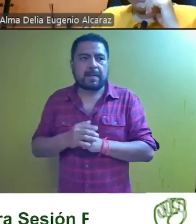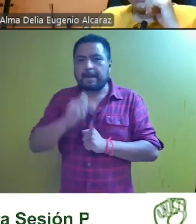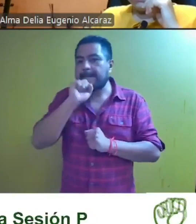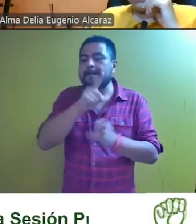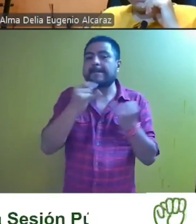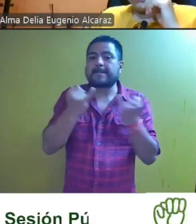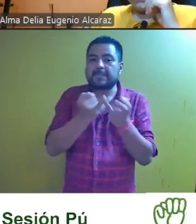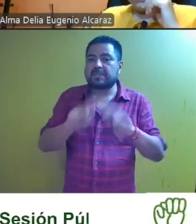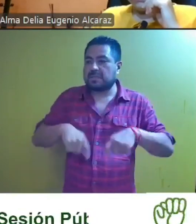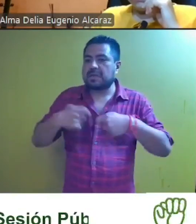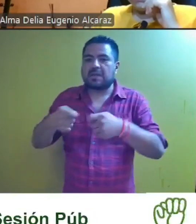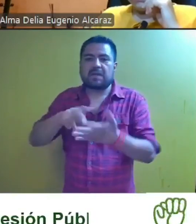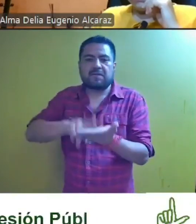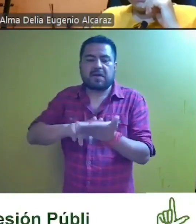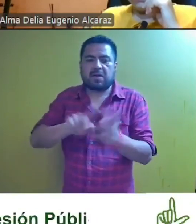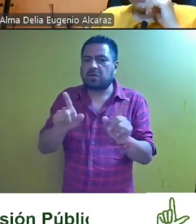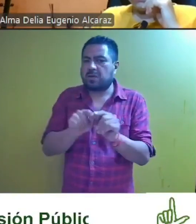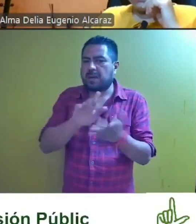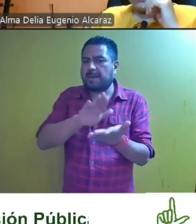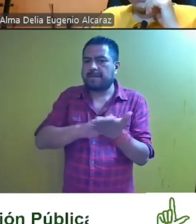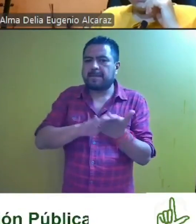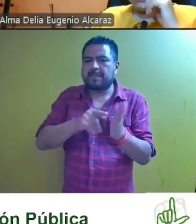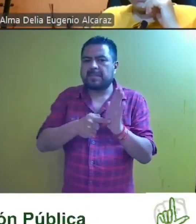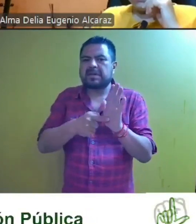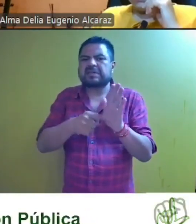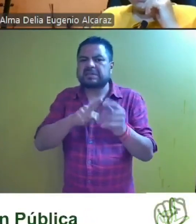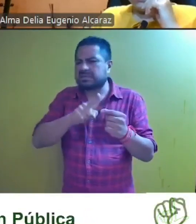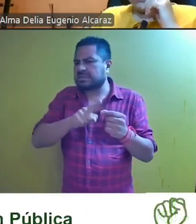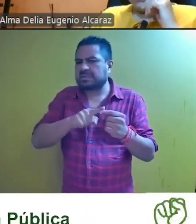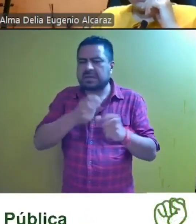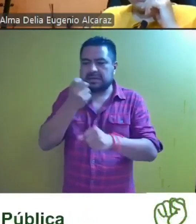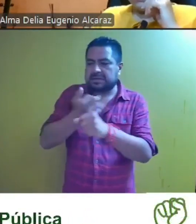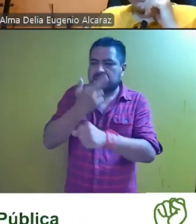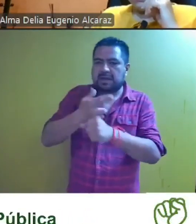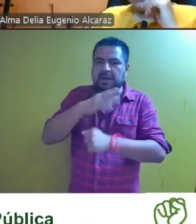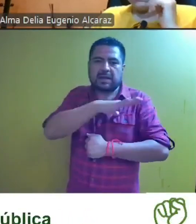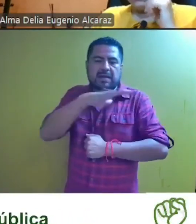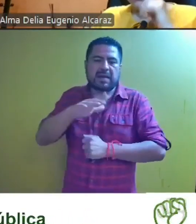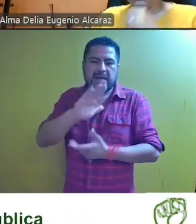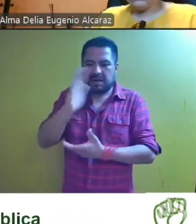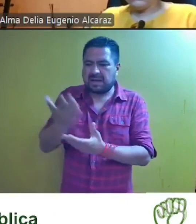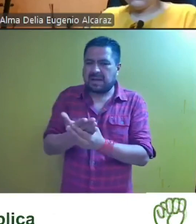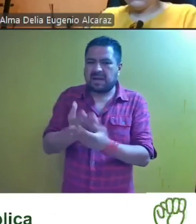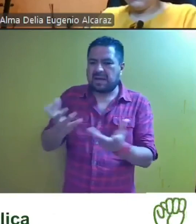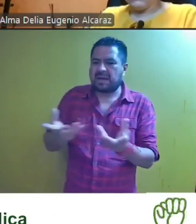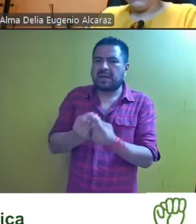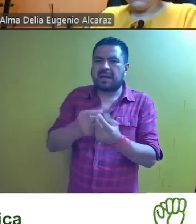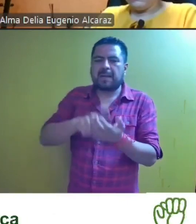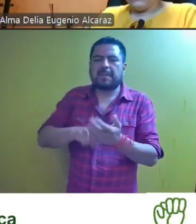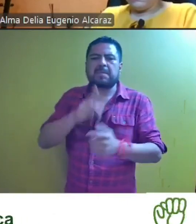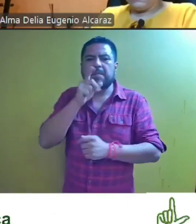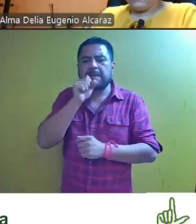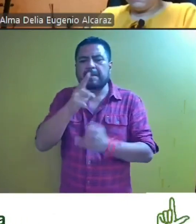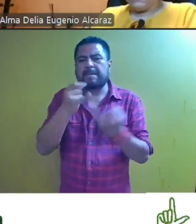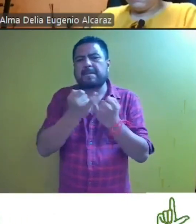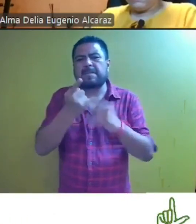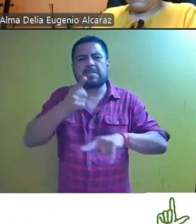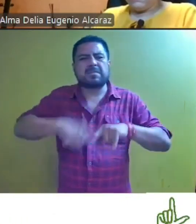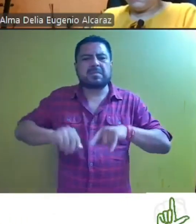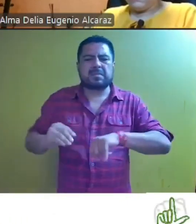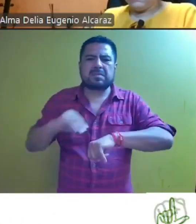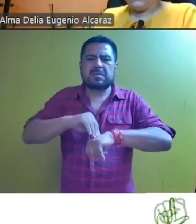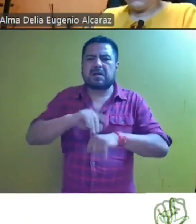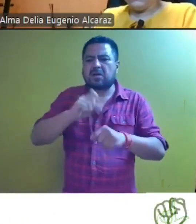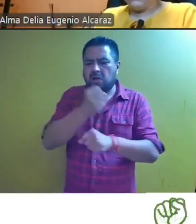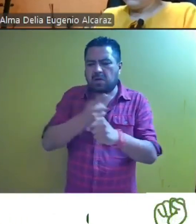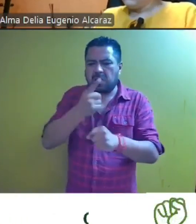responsable otorgó pleno valor a los documentos exhibidos por quien sostentó como secretario general adjunto para declarar infundados sus planteamientos sin que se